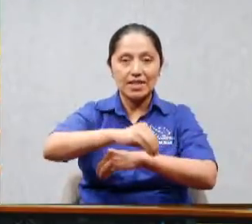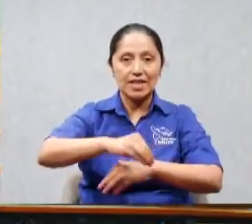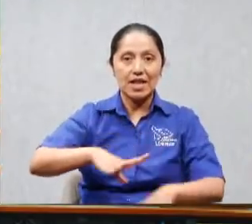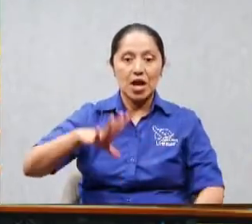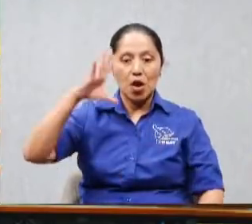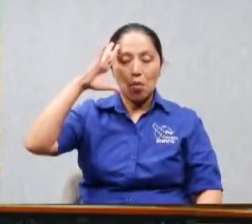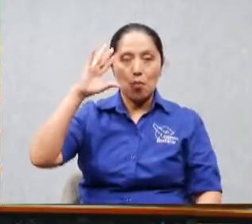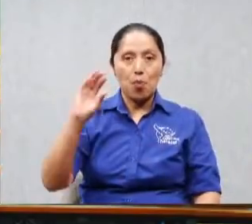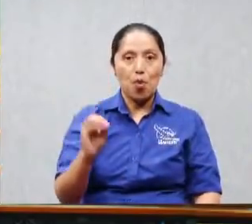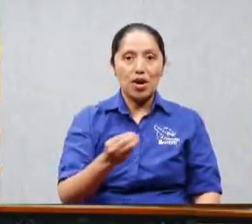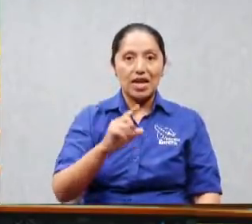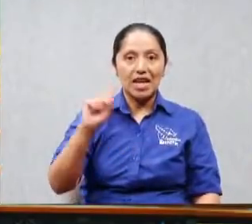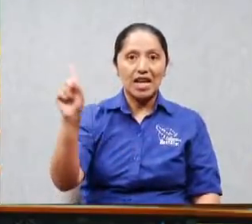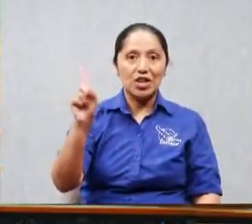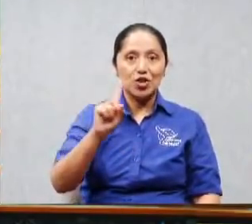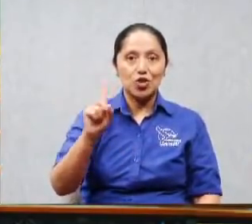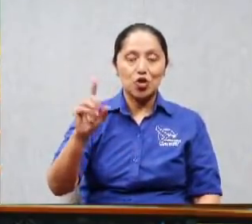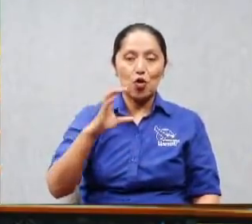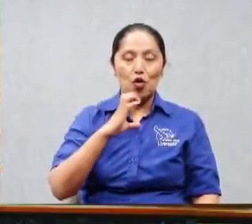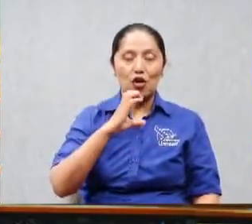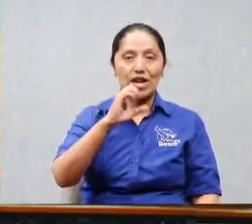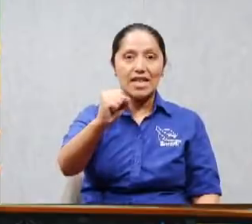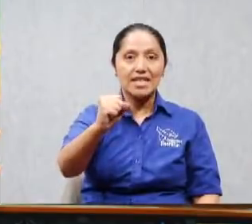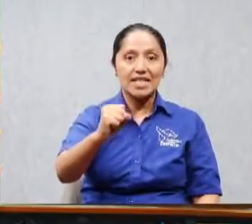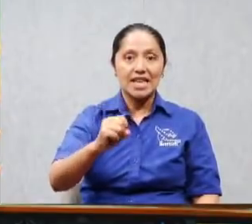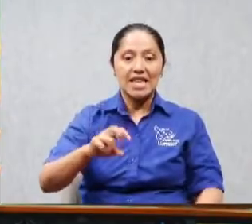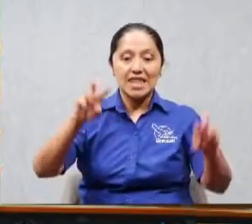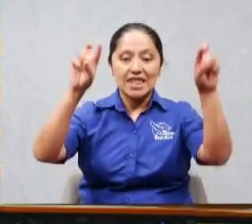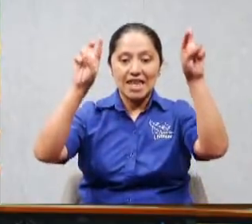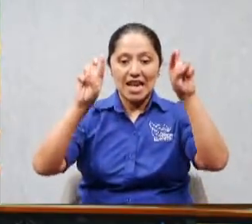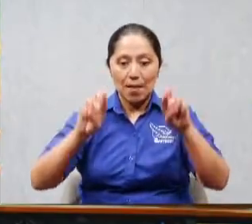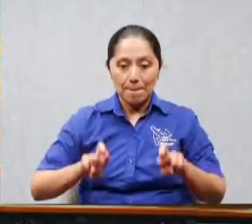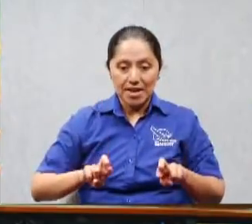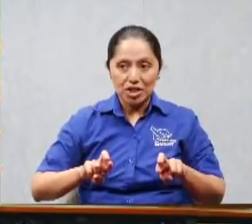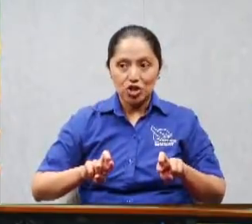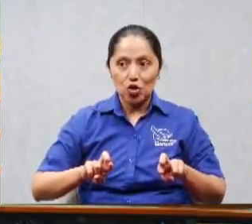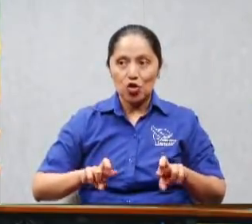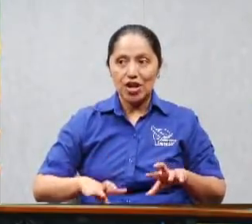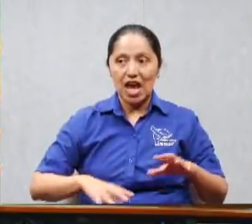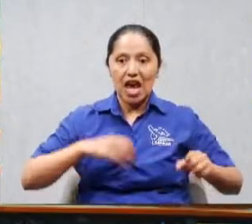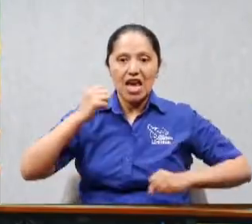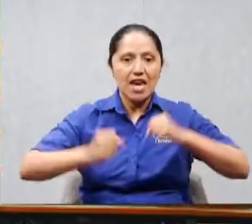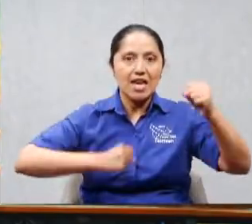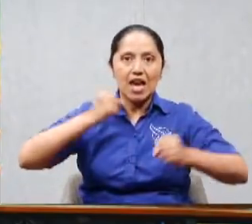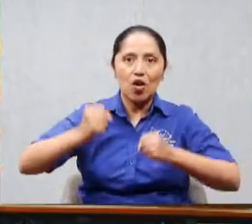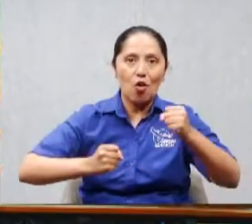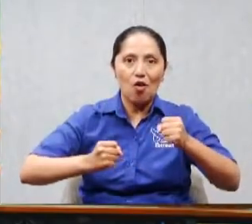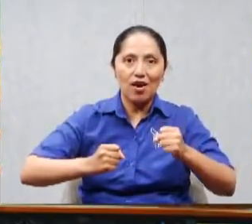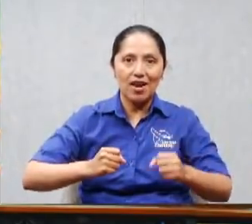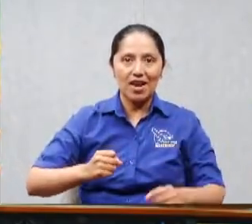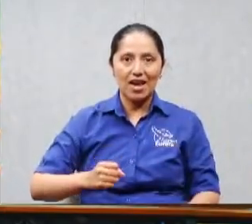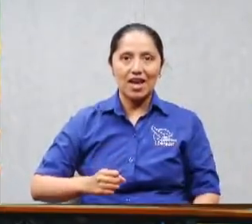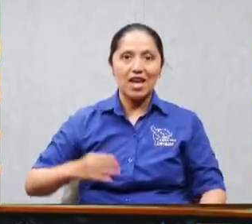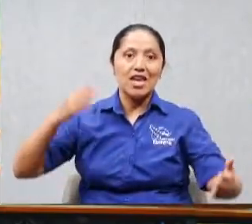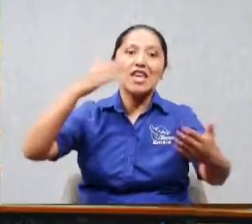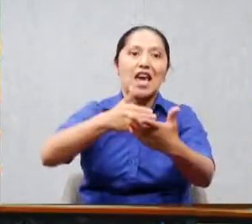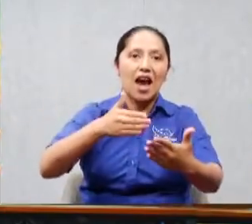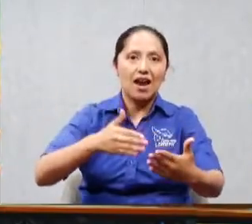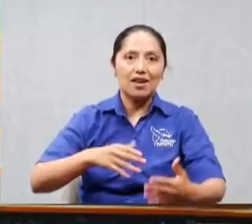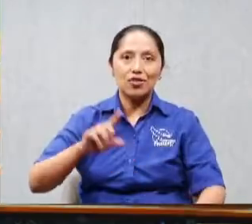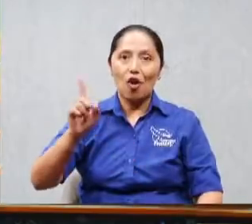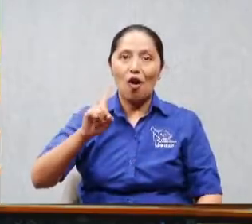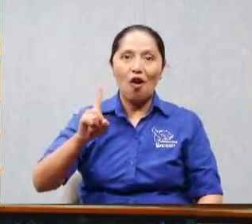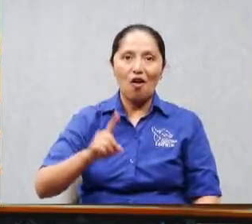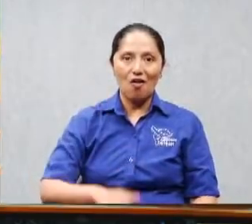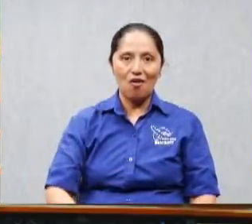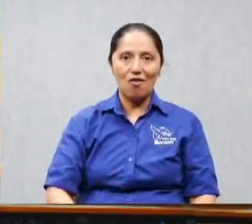quiere sino de Dios que tiene misericordia y el sabe mire eso ya es de mi cosecha y de